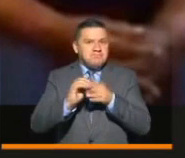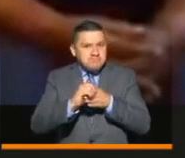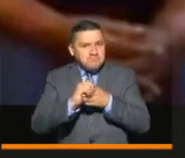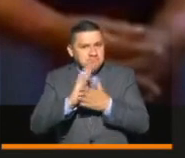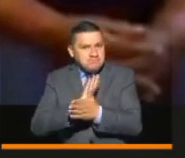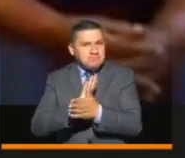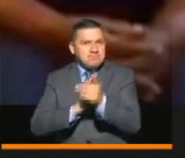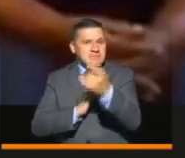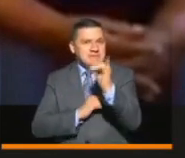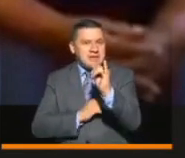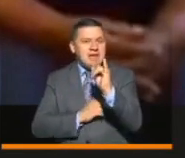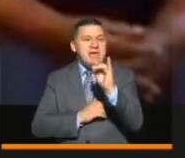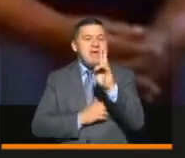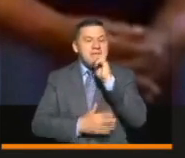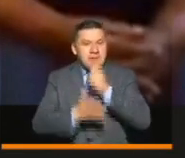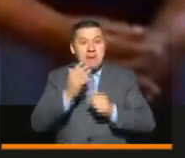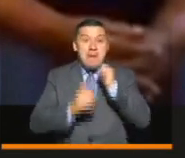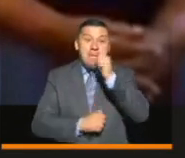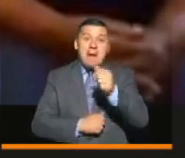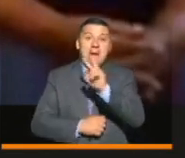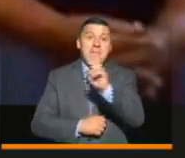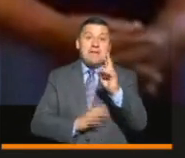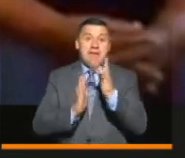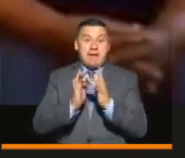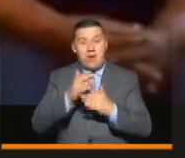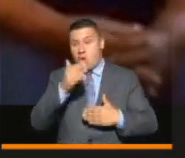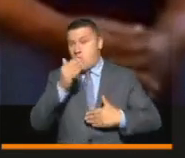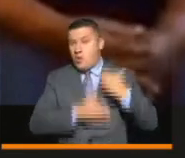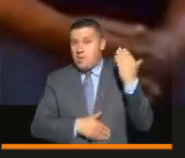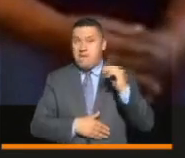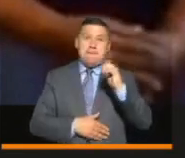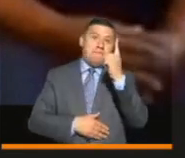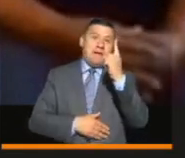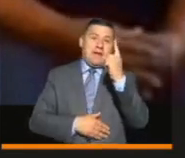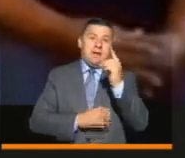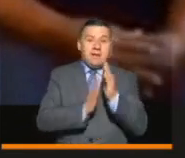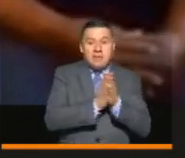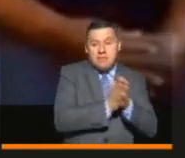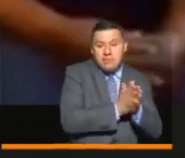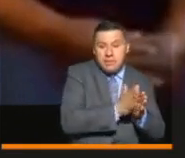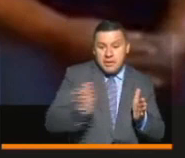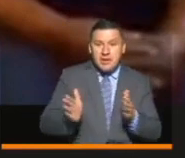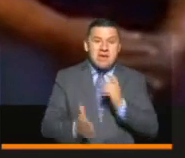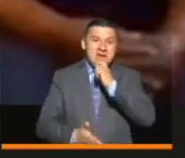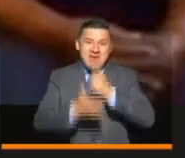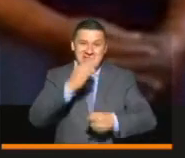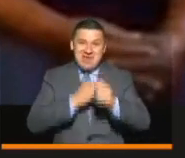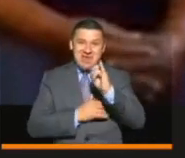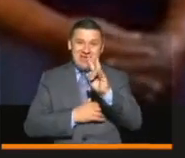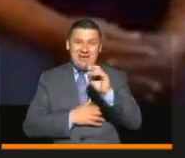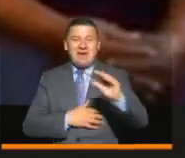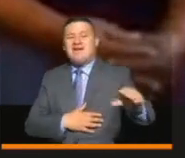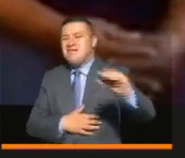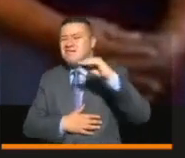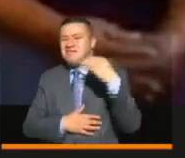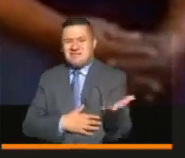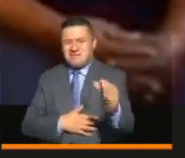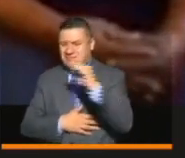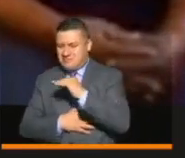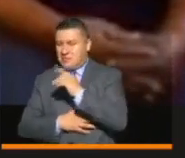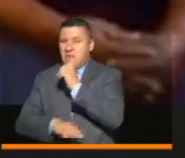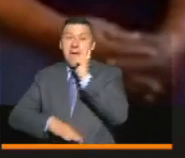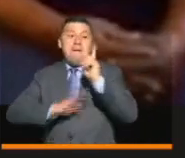devolución del IVA. Mañana, 22 de abril, empezamos entonces el primer ciclo de pagos de devolución del IVA. Como fueron sus